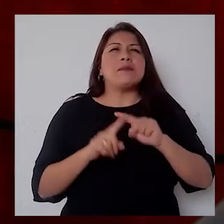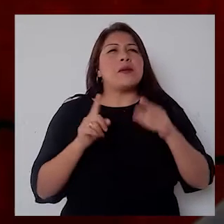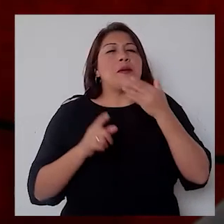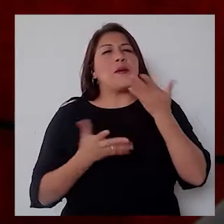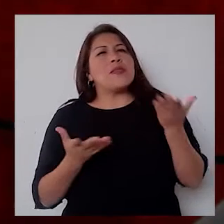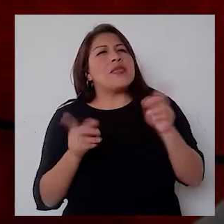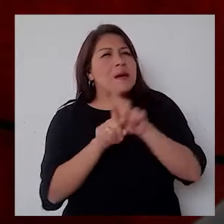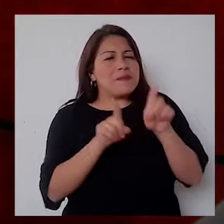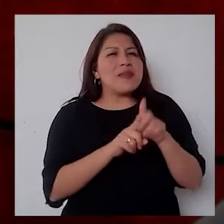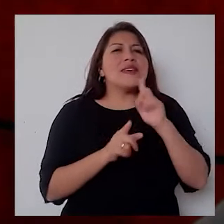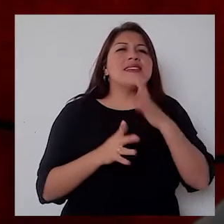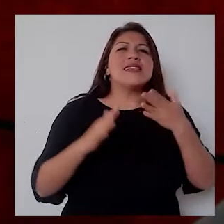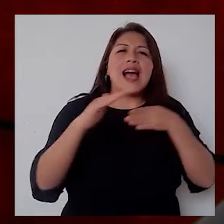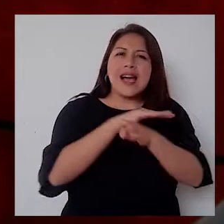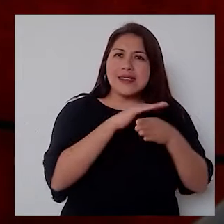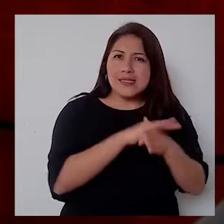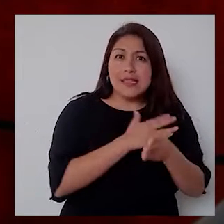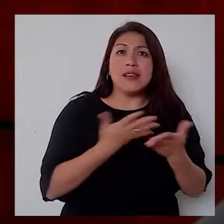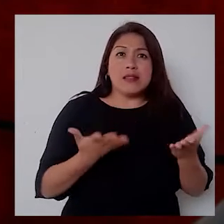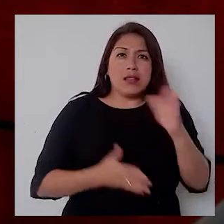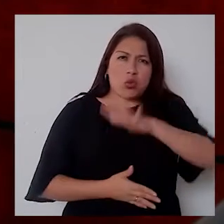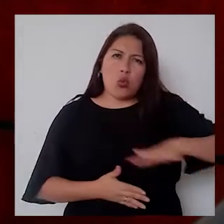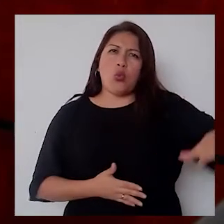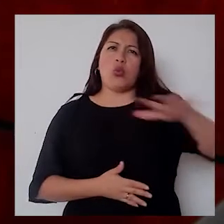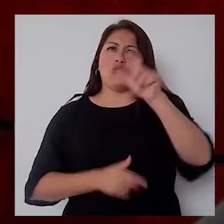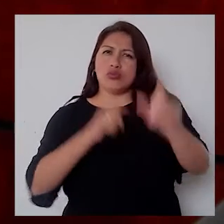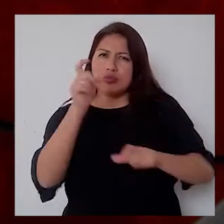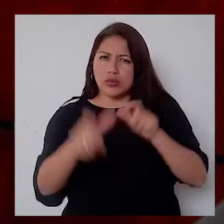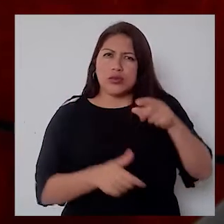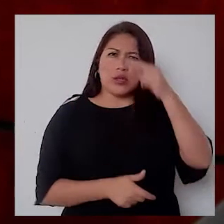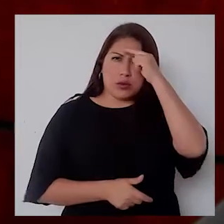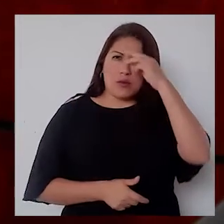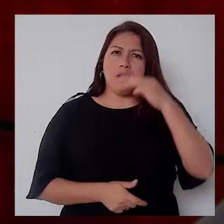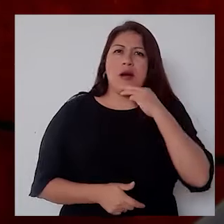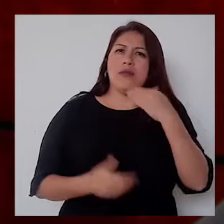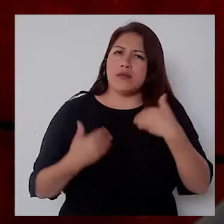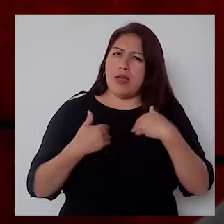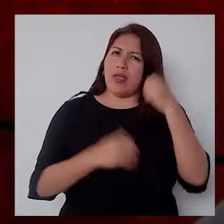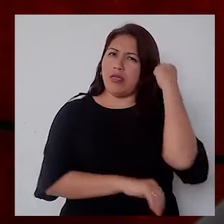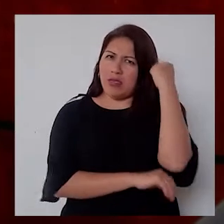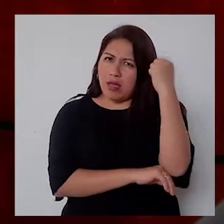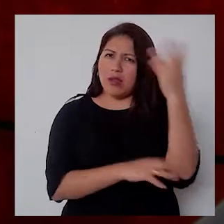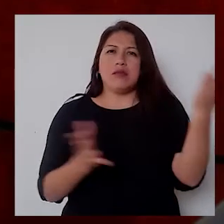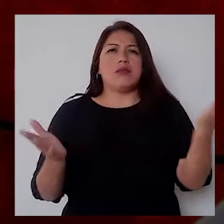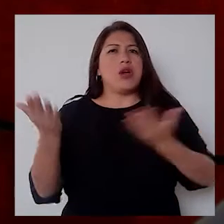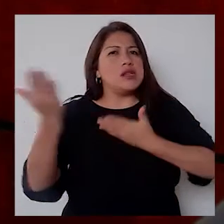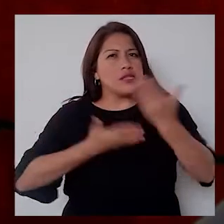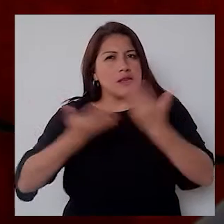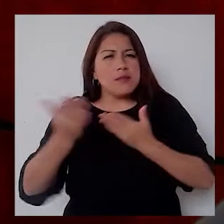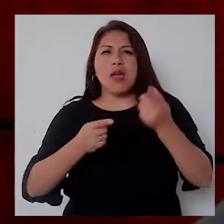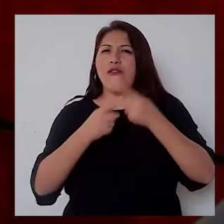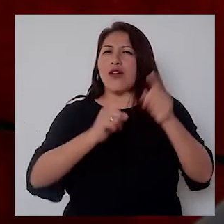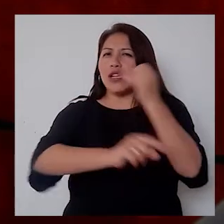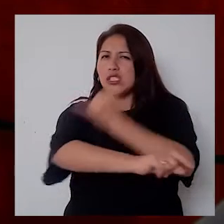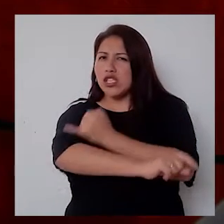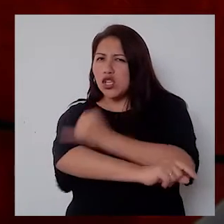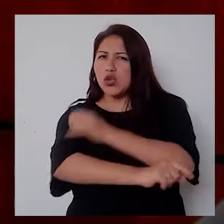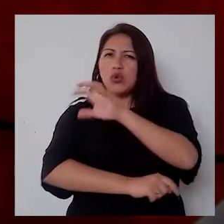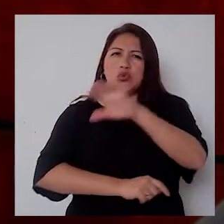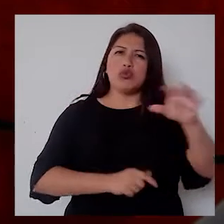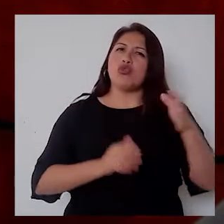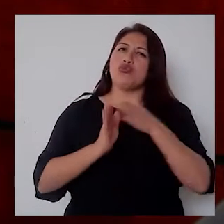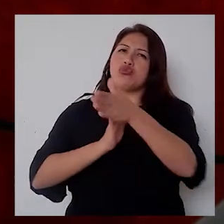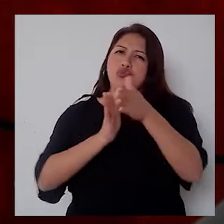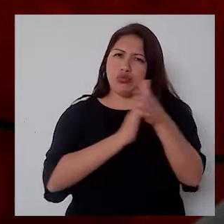como seres humanos tenemos derecho. No solamente a los servicios, sino también a las instalaciones o a cualquier otra cosa que pudiera